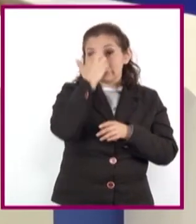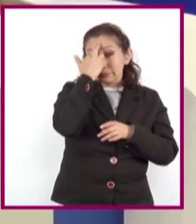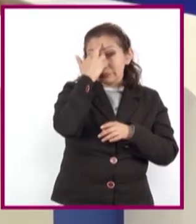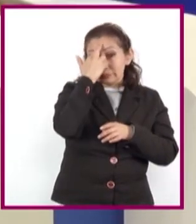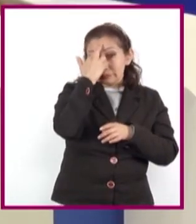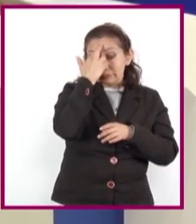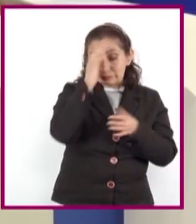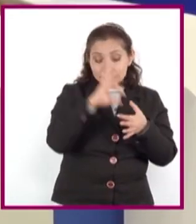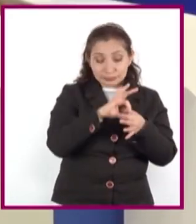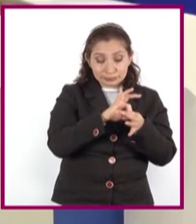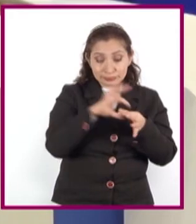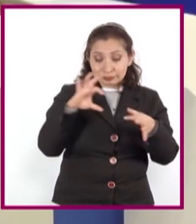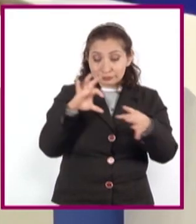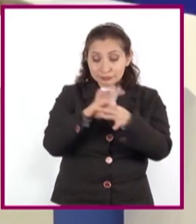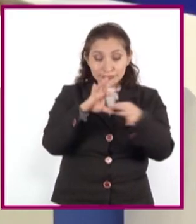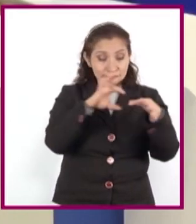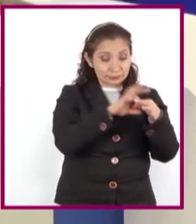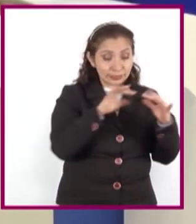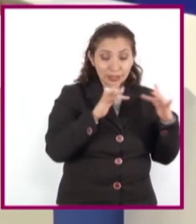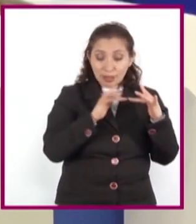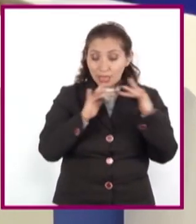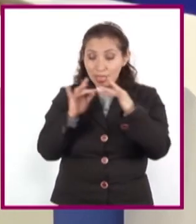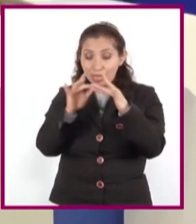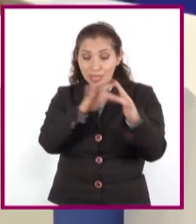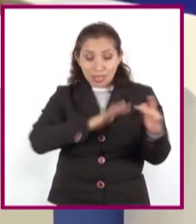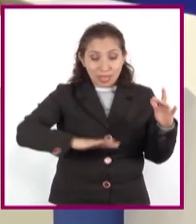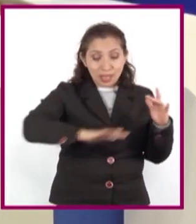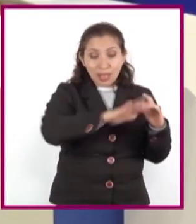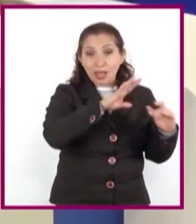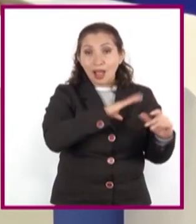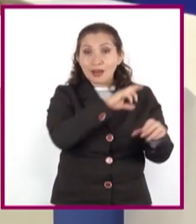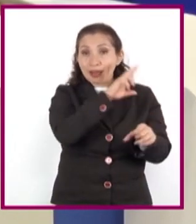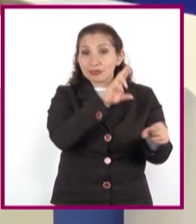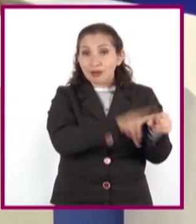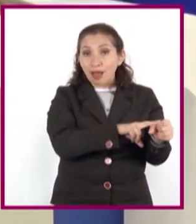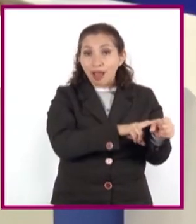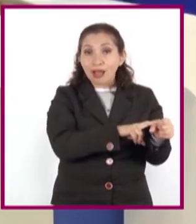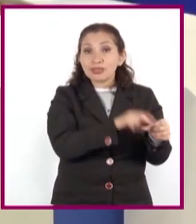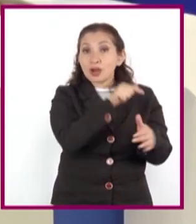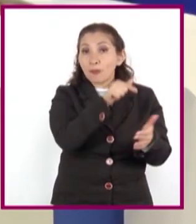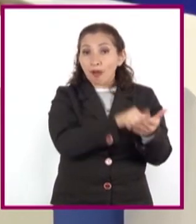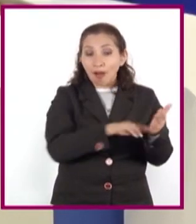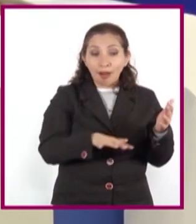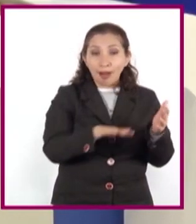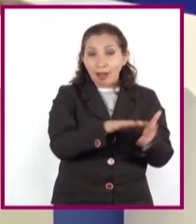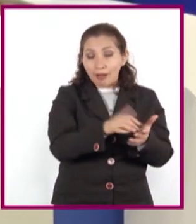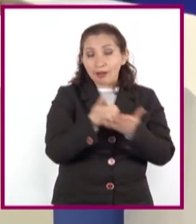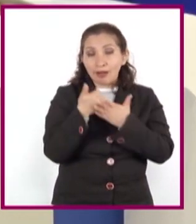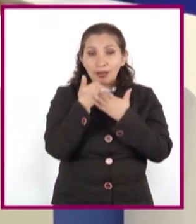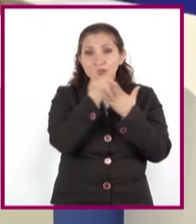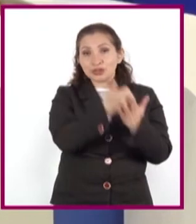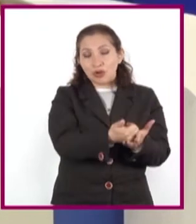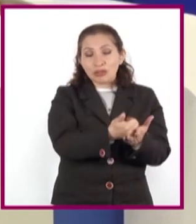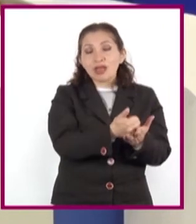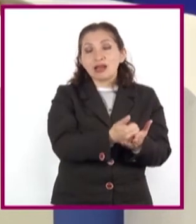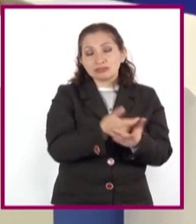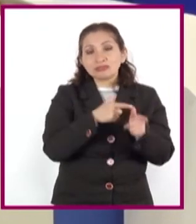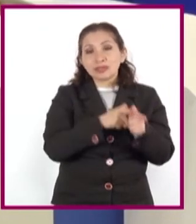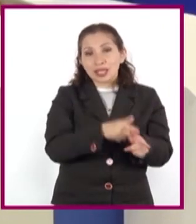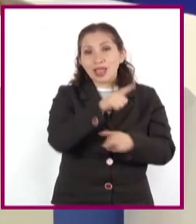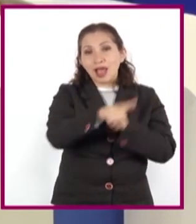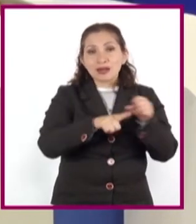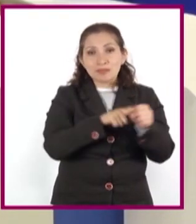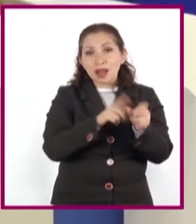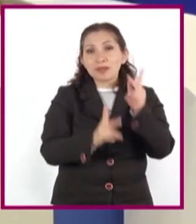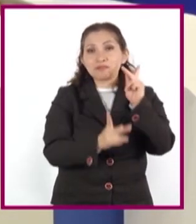que las relaciones e interacciones entre los componentes naturales del espacio geográfico favorecen la biodiversidad